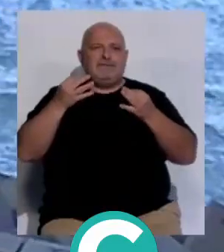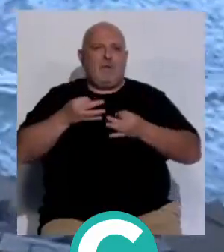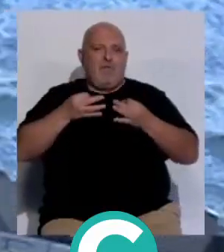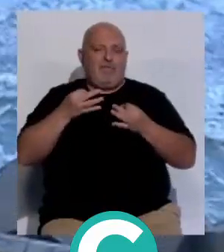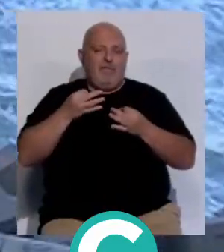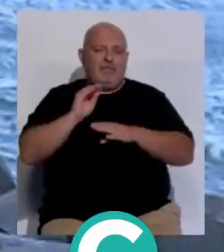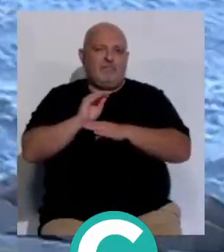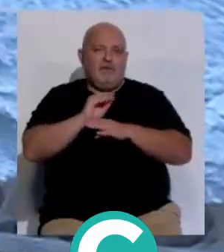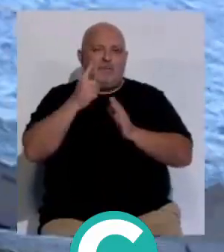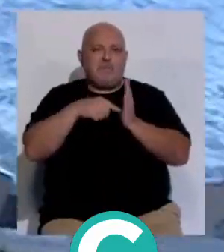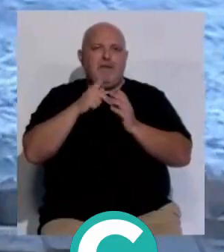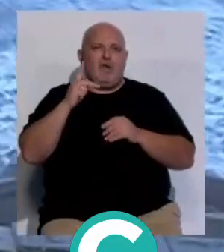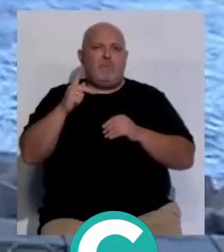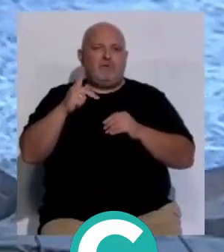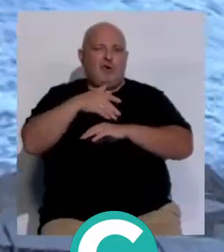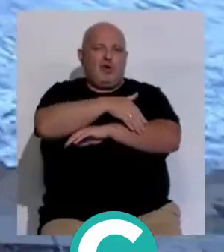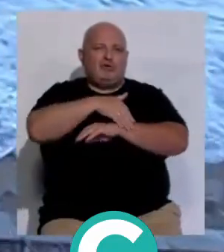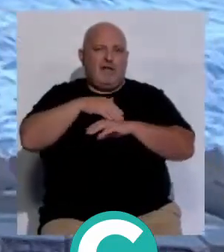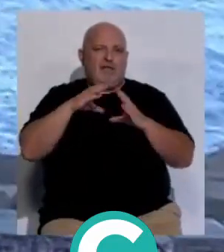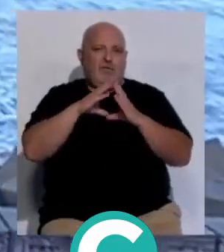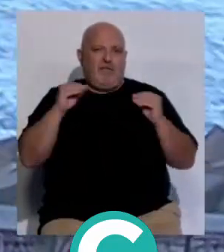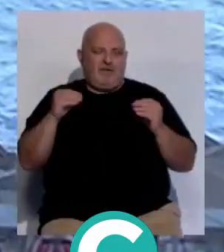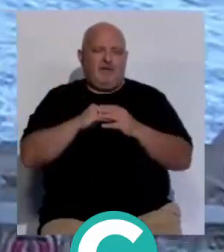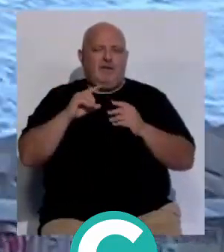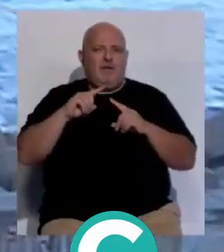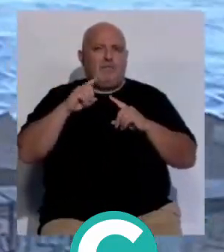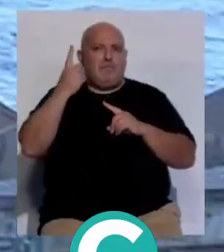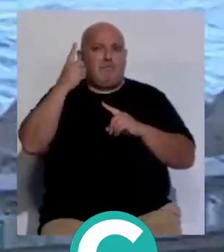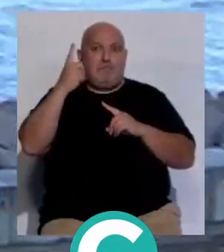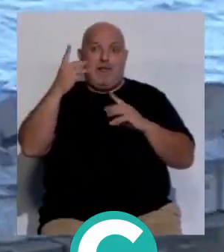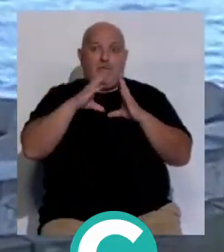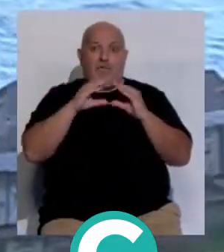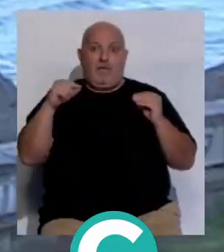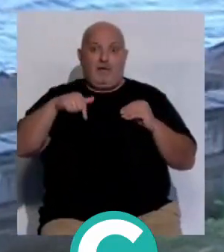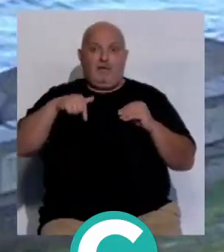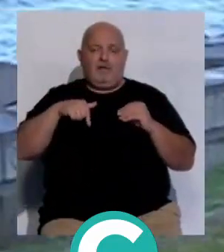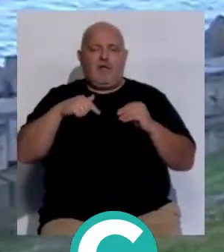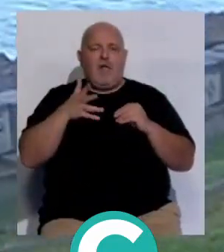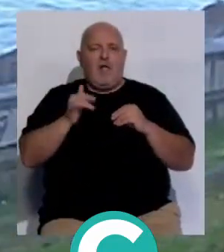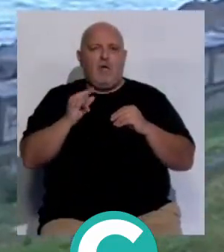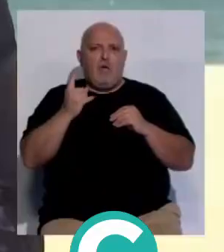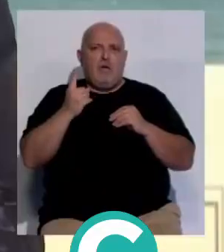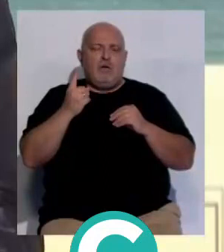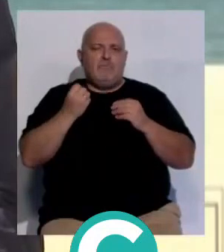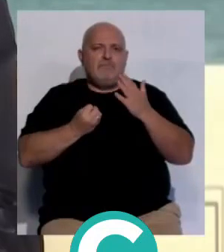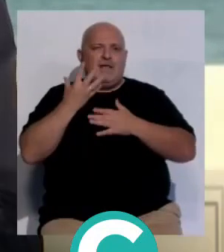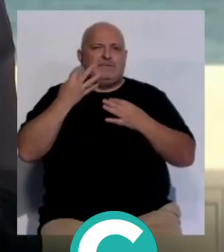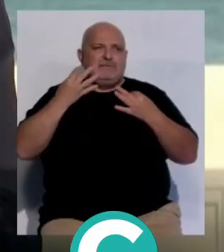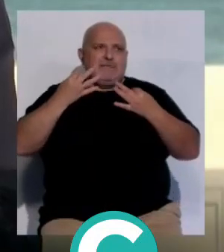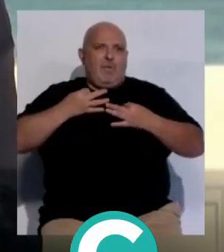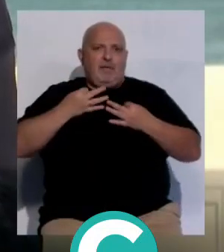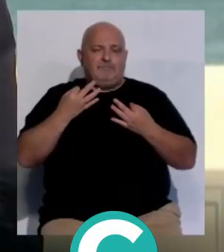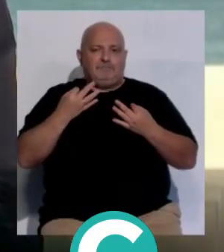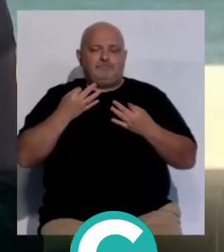en nuestros mil kilómetros de costa andaluza somos la primera y única comunidad autónoma en dotarnos de mayor seguridad